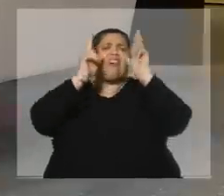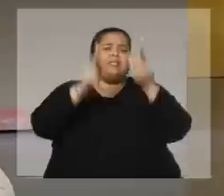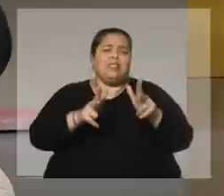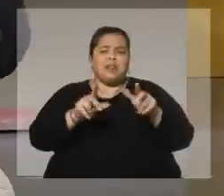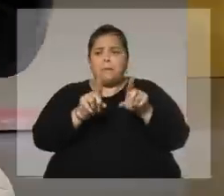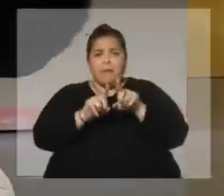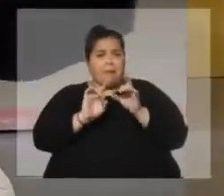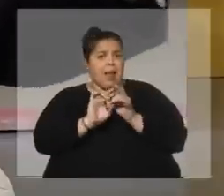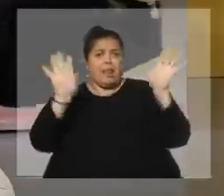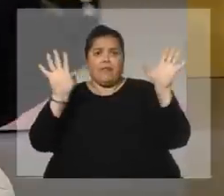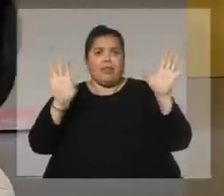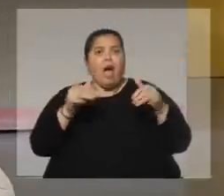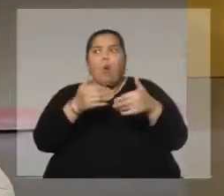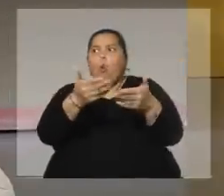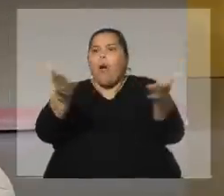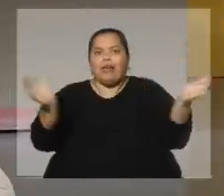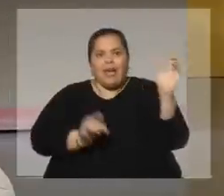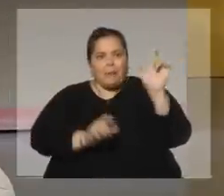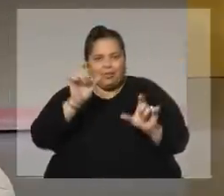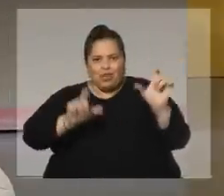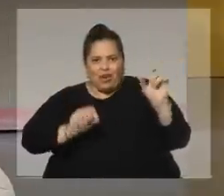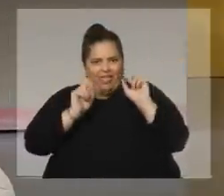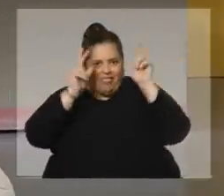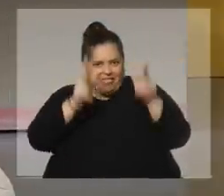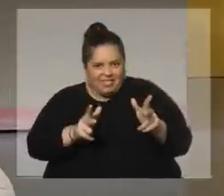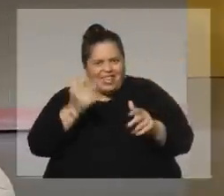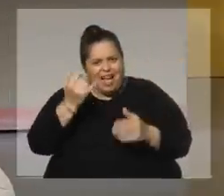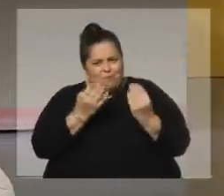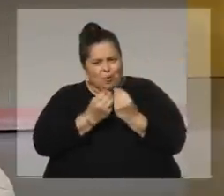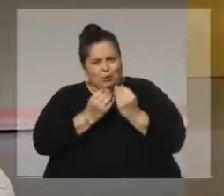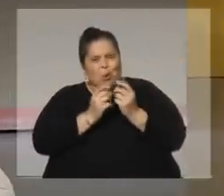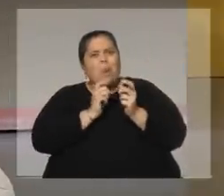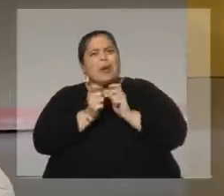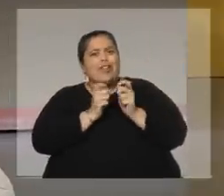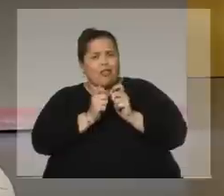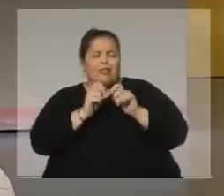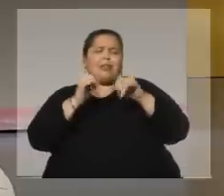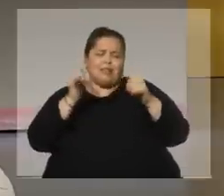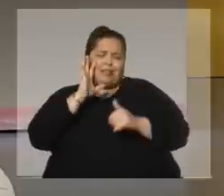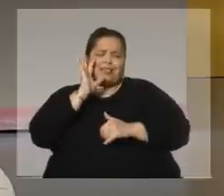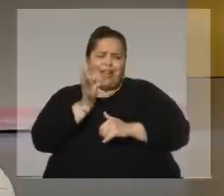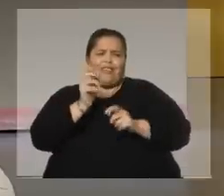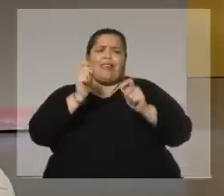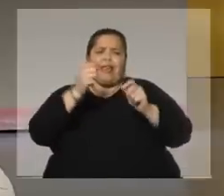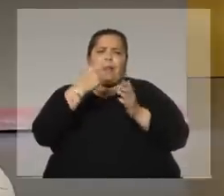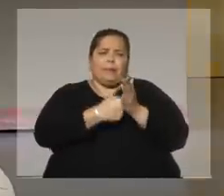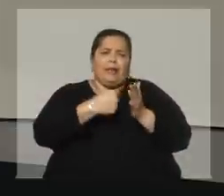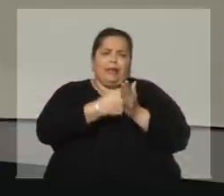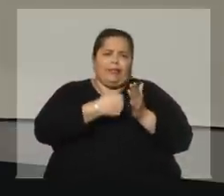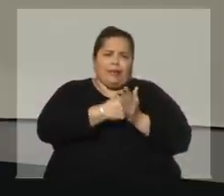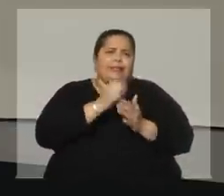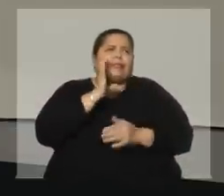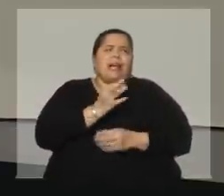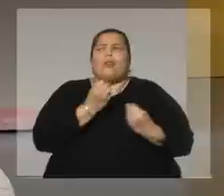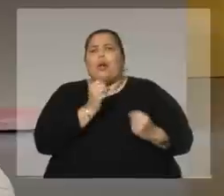libertad que lo dice un montón de gente. Además, hay un montón de periodistas de probada militancia. Que es visible. Que